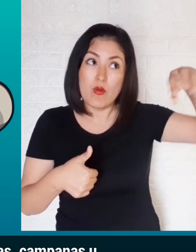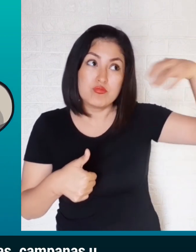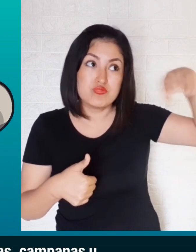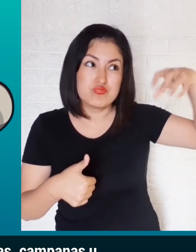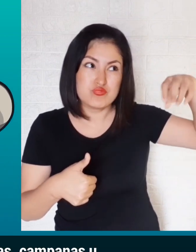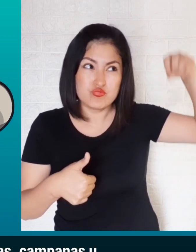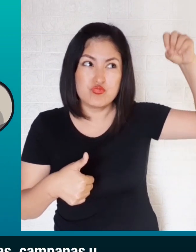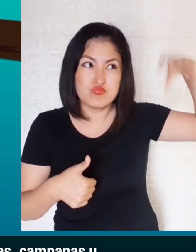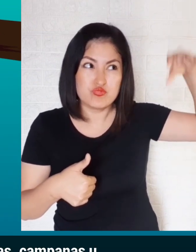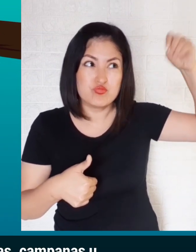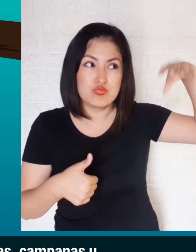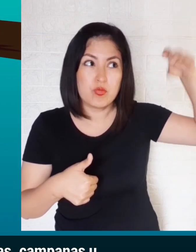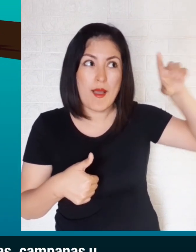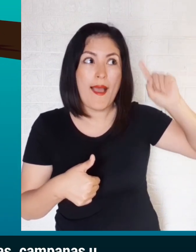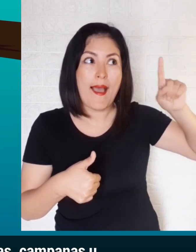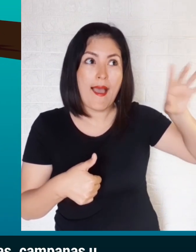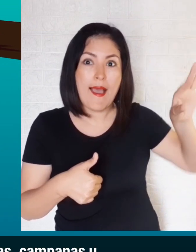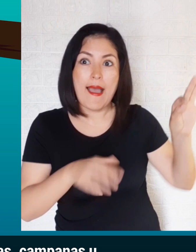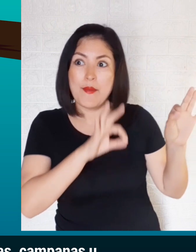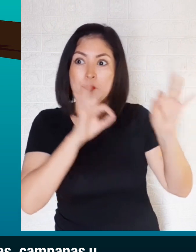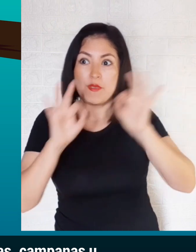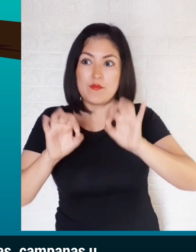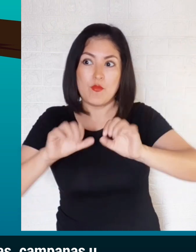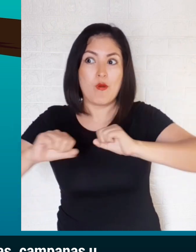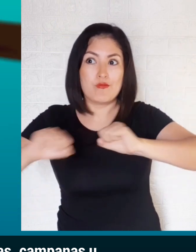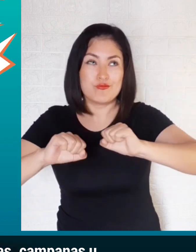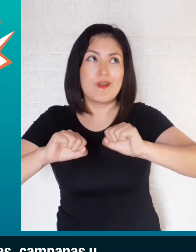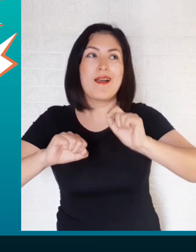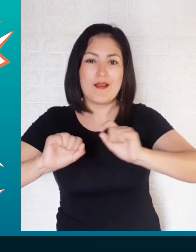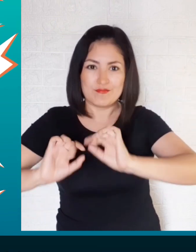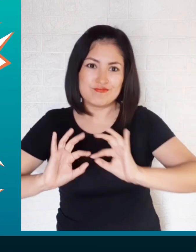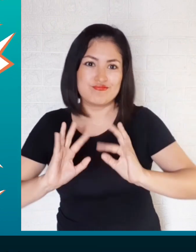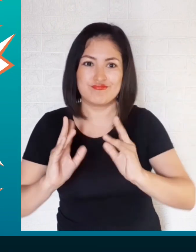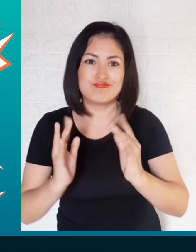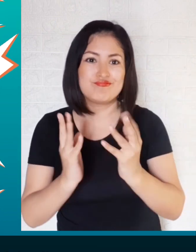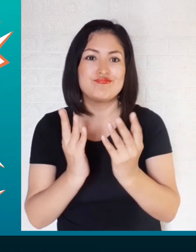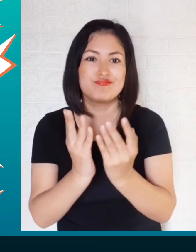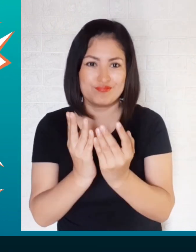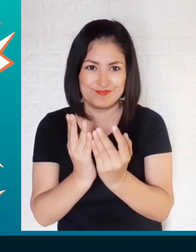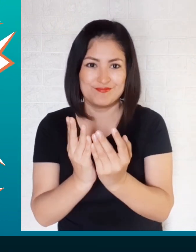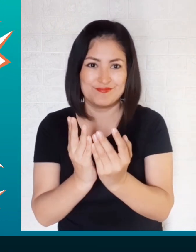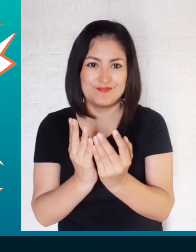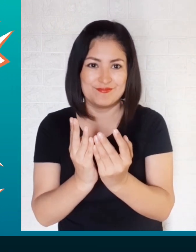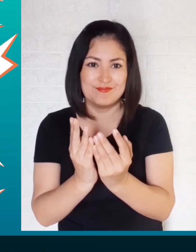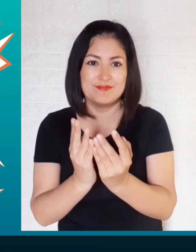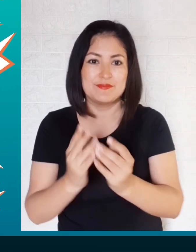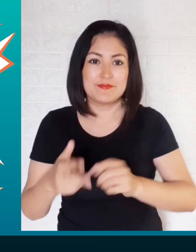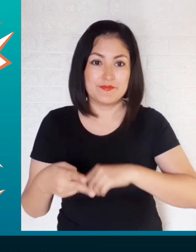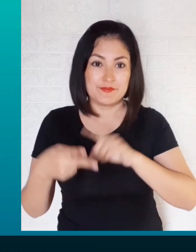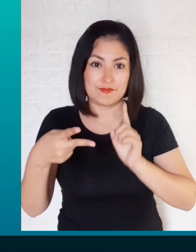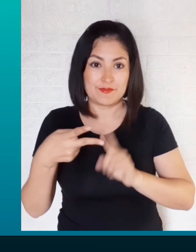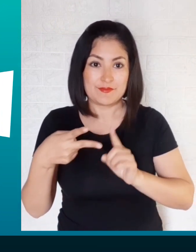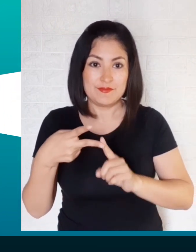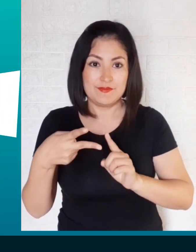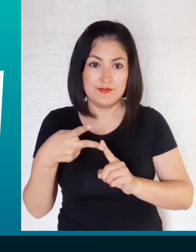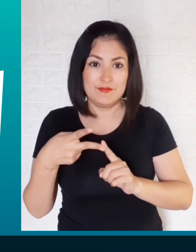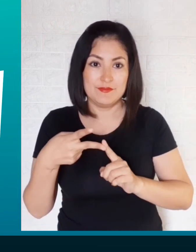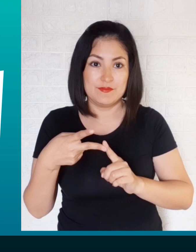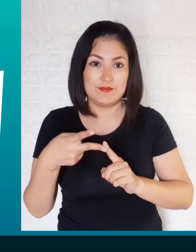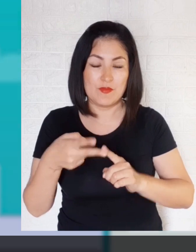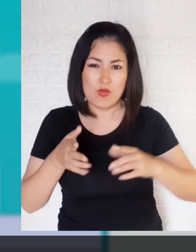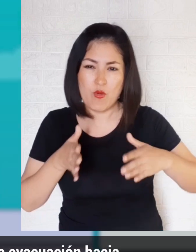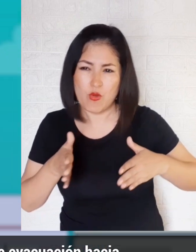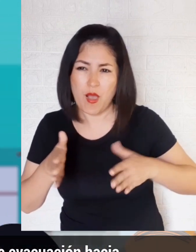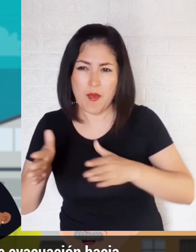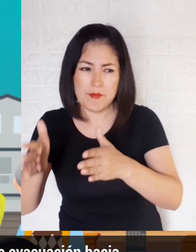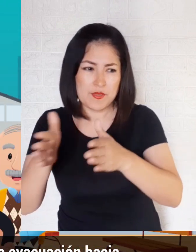con el sonido de bocinas, campanas u otro similar. Este sonido representa la ocurrencia del peligro. Momento 2.